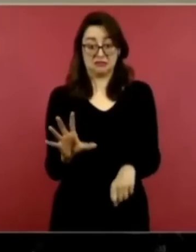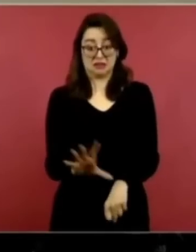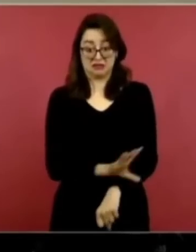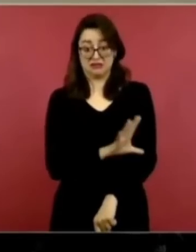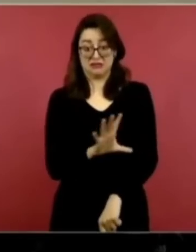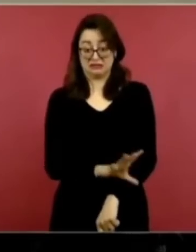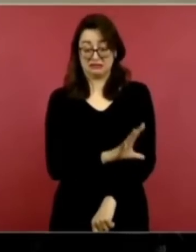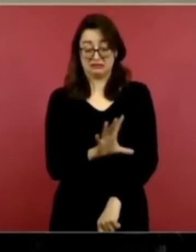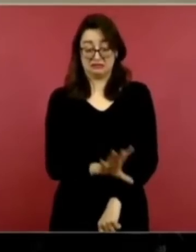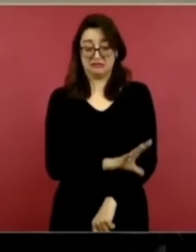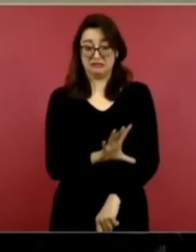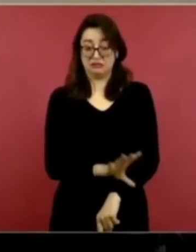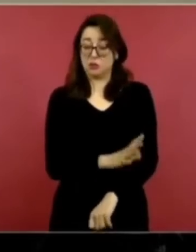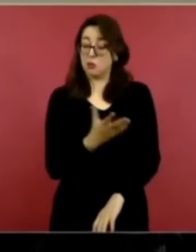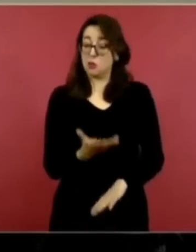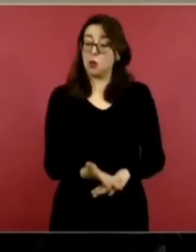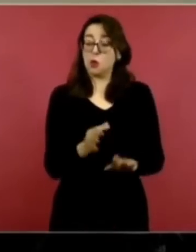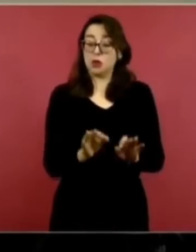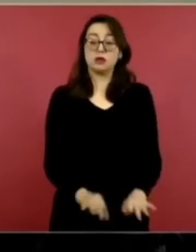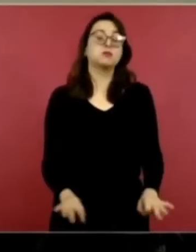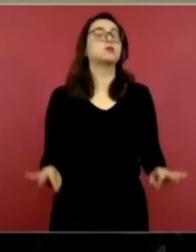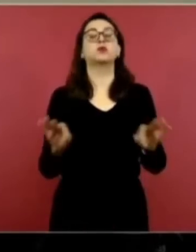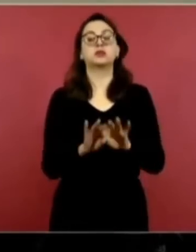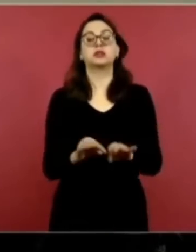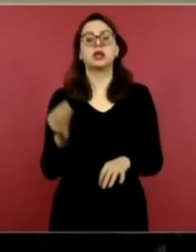constitucionalistas.